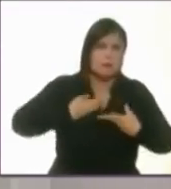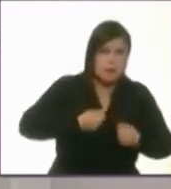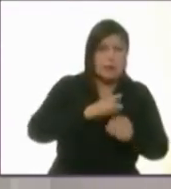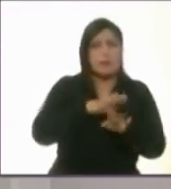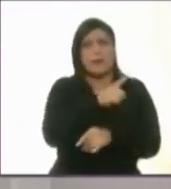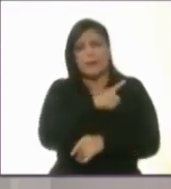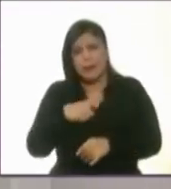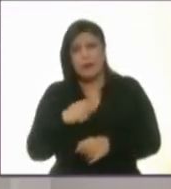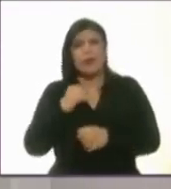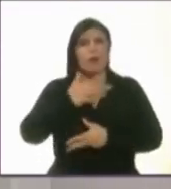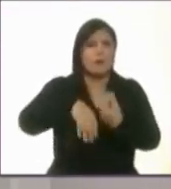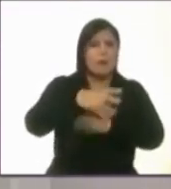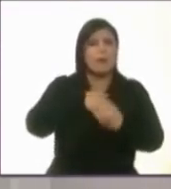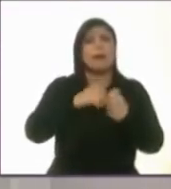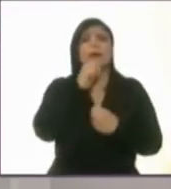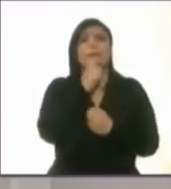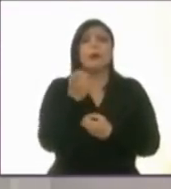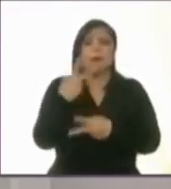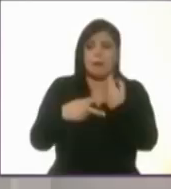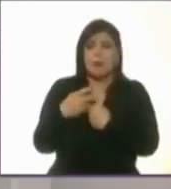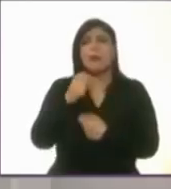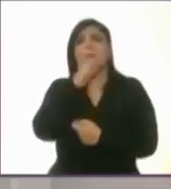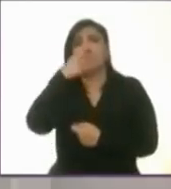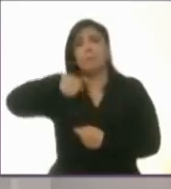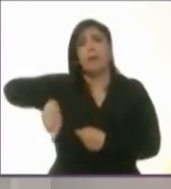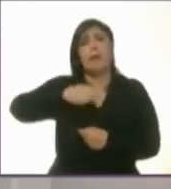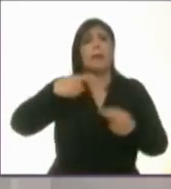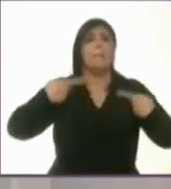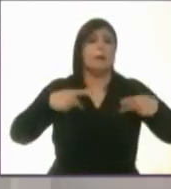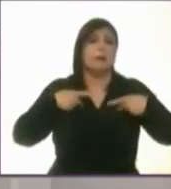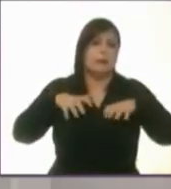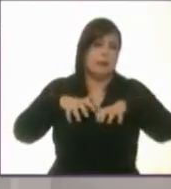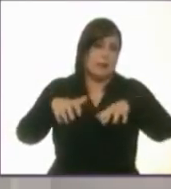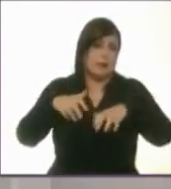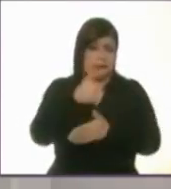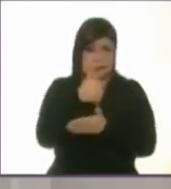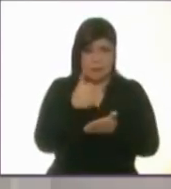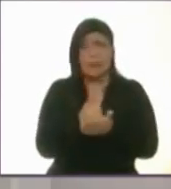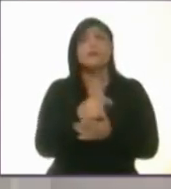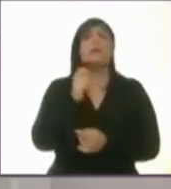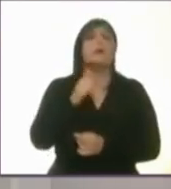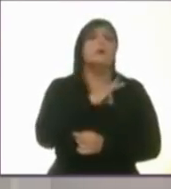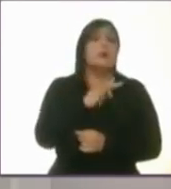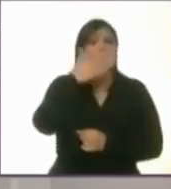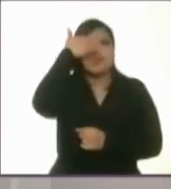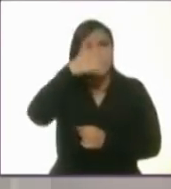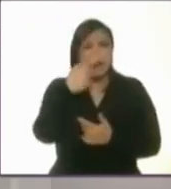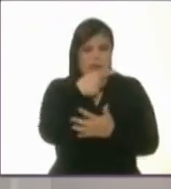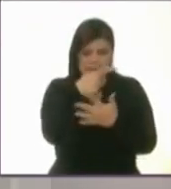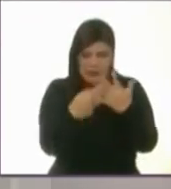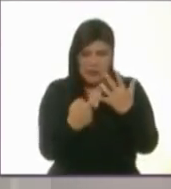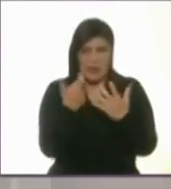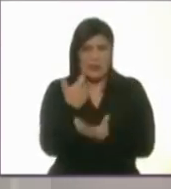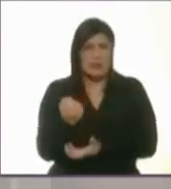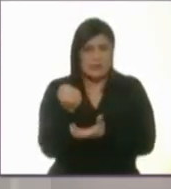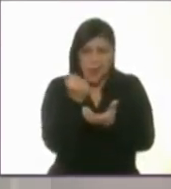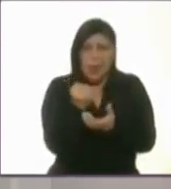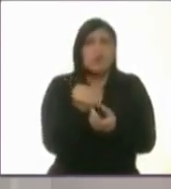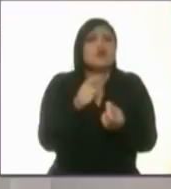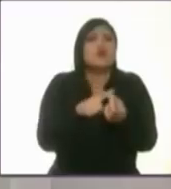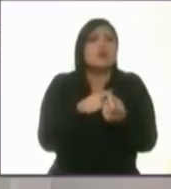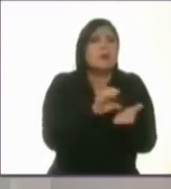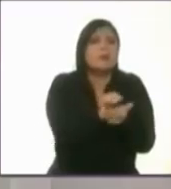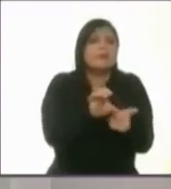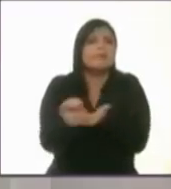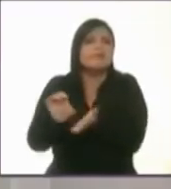por supuesto, el ingreso. Para que nosotros los capitalinos podamos ver a dónde van a estar destinados nuestros recursos y